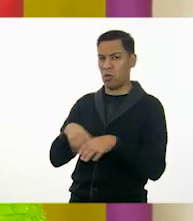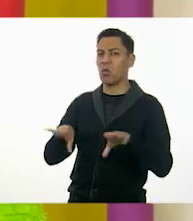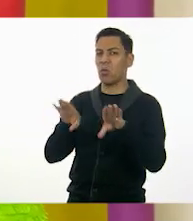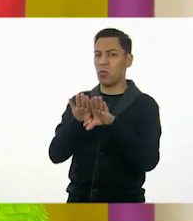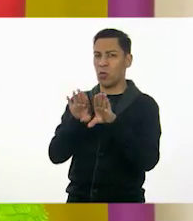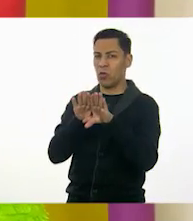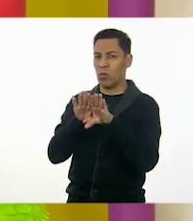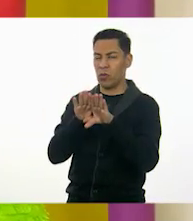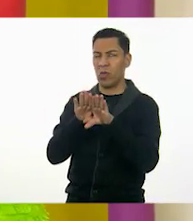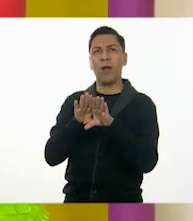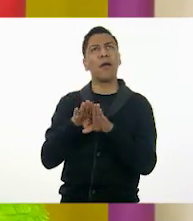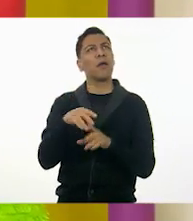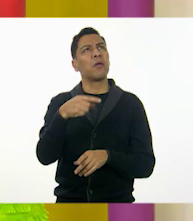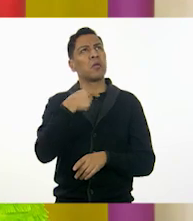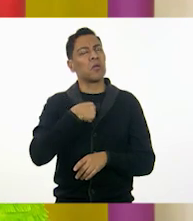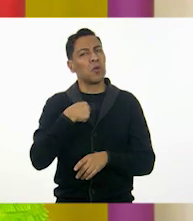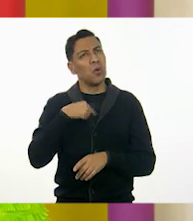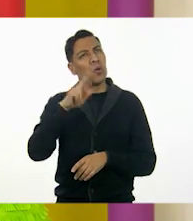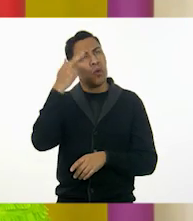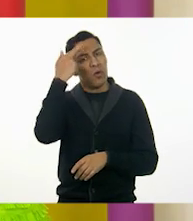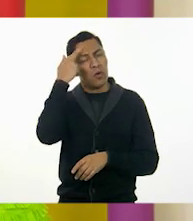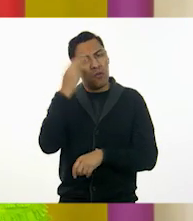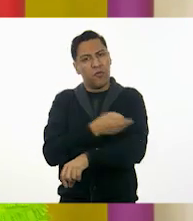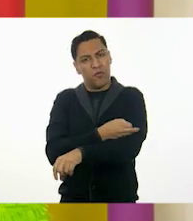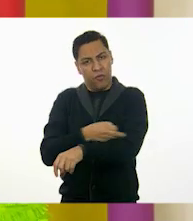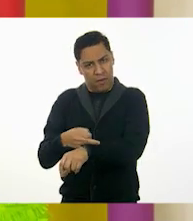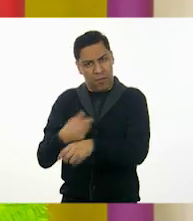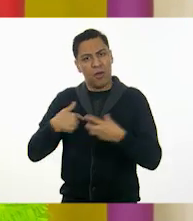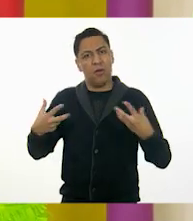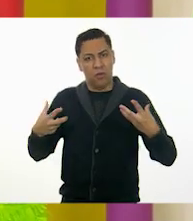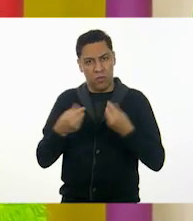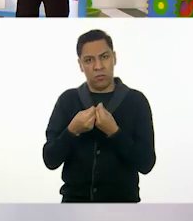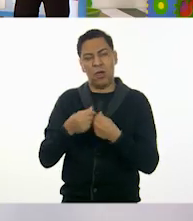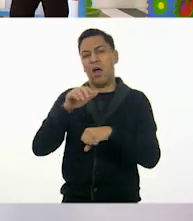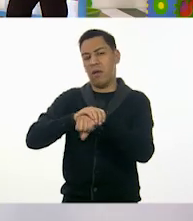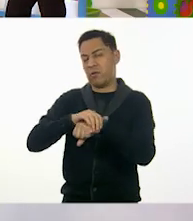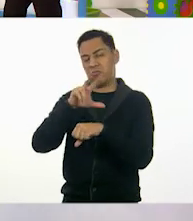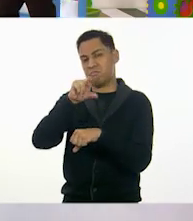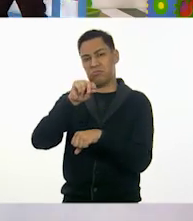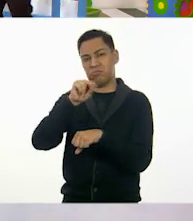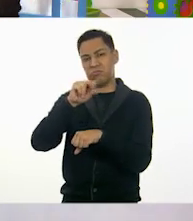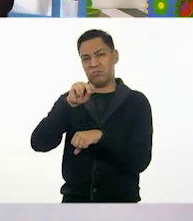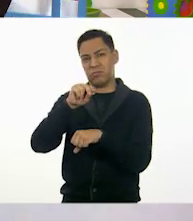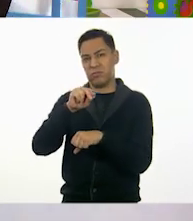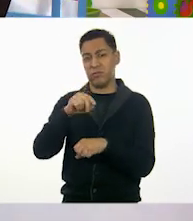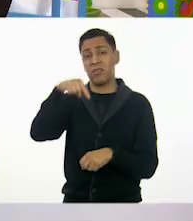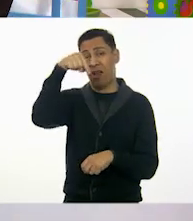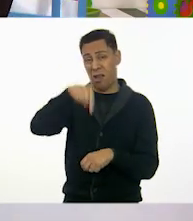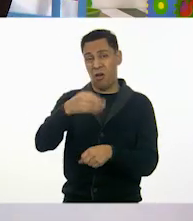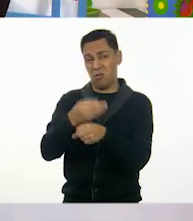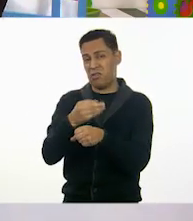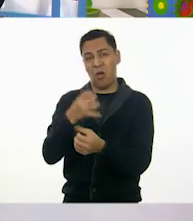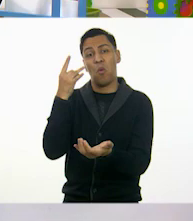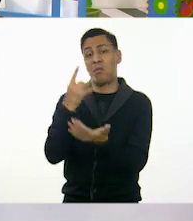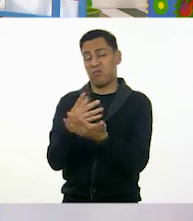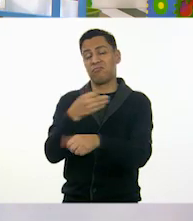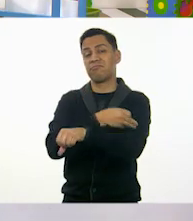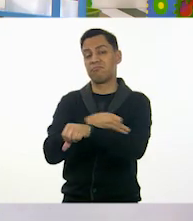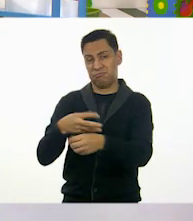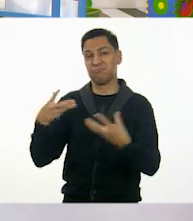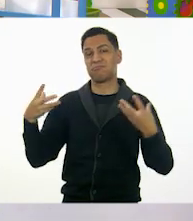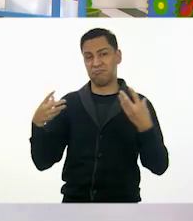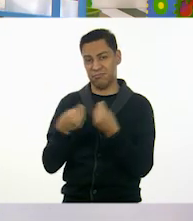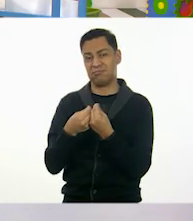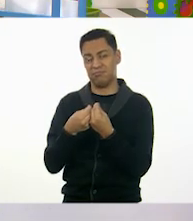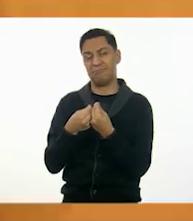mucho con mi familia y muy poco con amigos. Sí. Así es. Pues yo creo que este año vamos a estar con la familia. Yo creo que este año